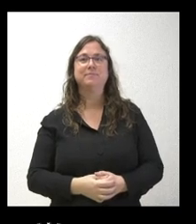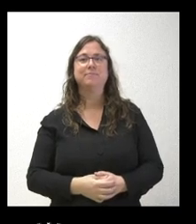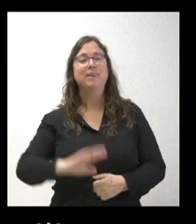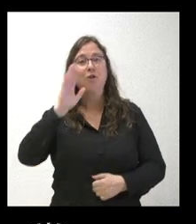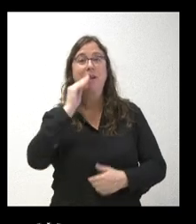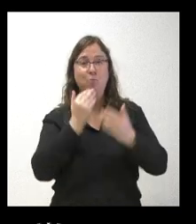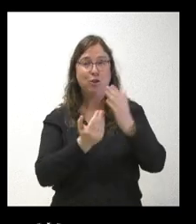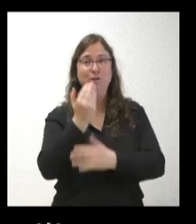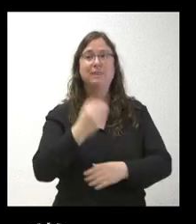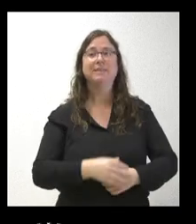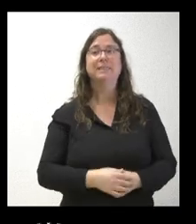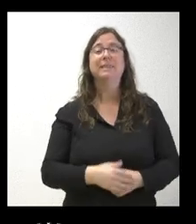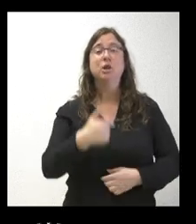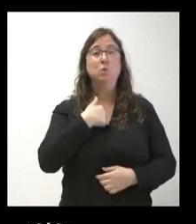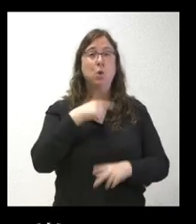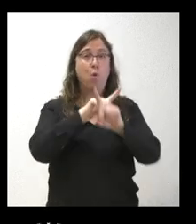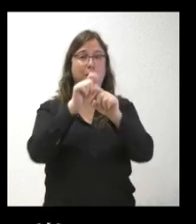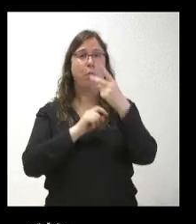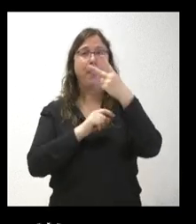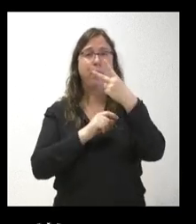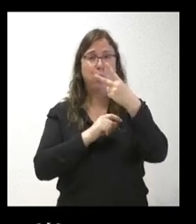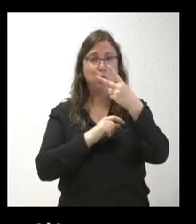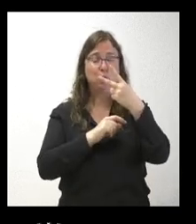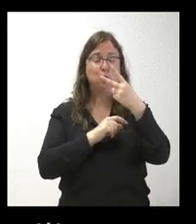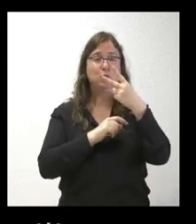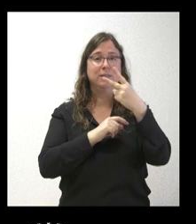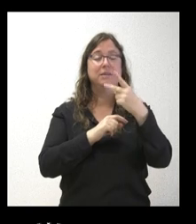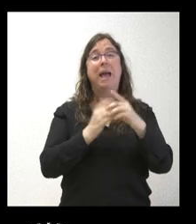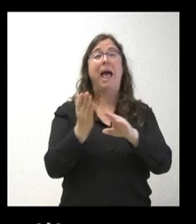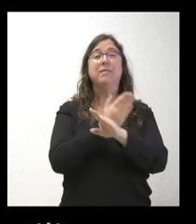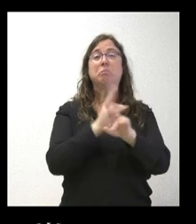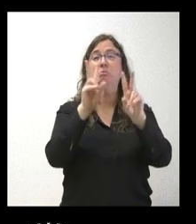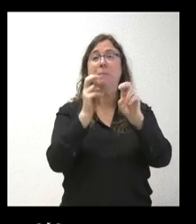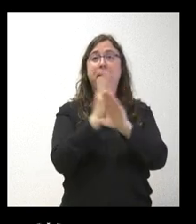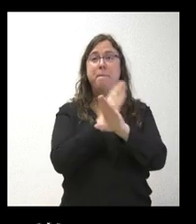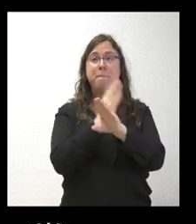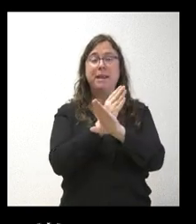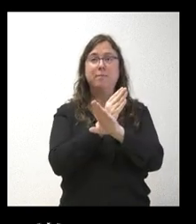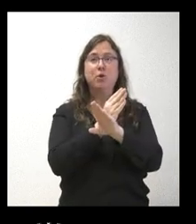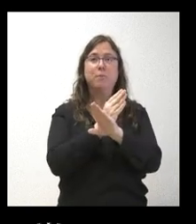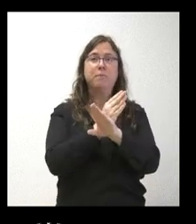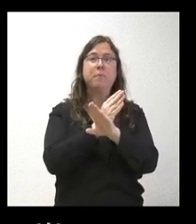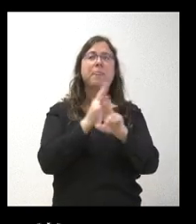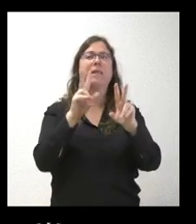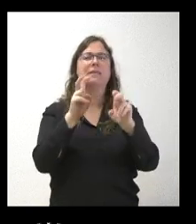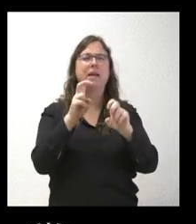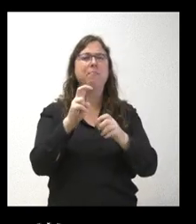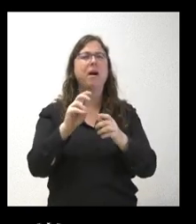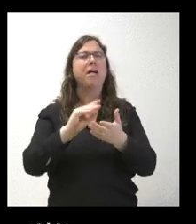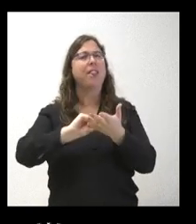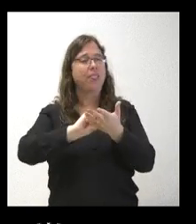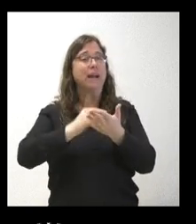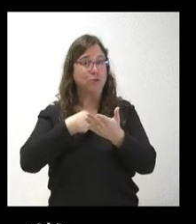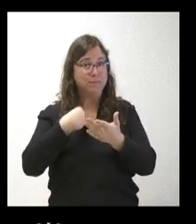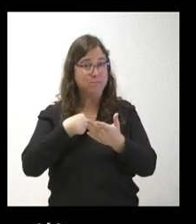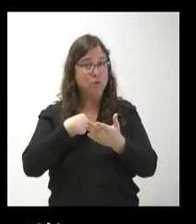Hola, buenos días. Yo tenía dos preguntas y antes una cuestión previa. Sería la cuestión previa la de si tenemos también el dato provincializado de